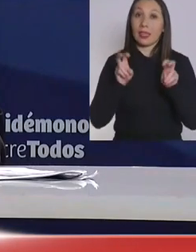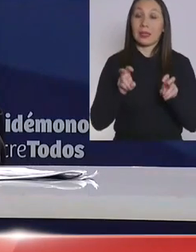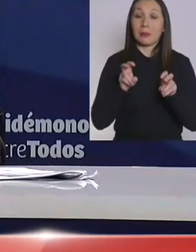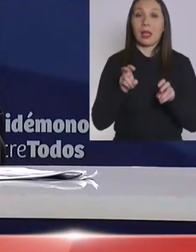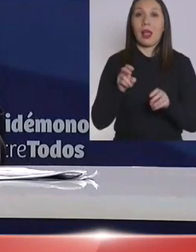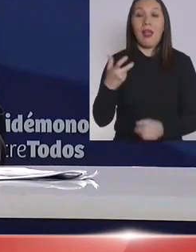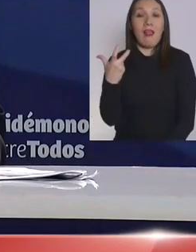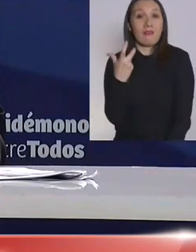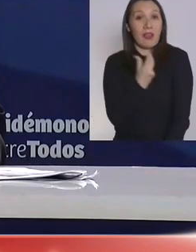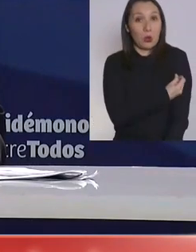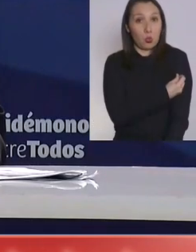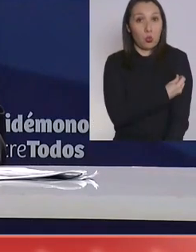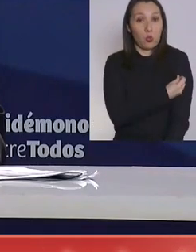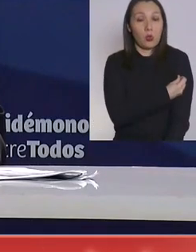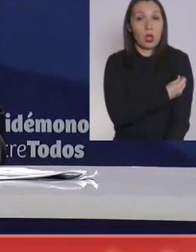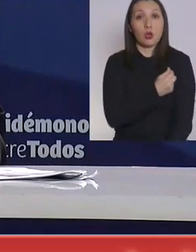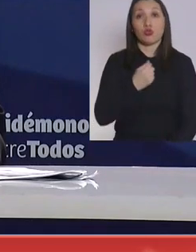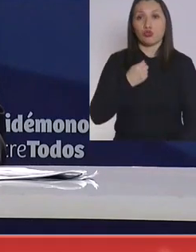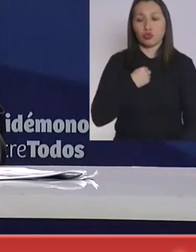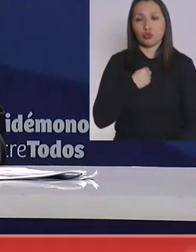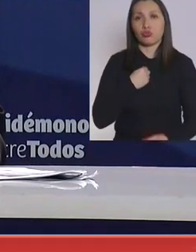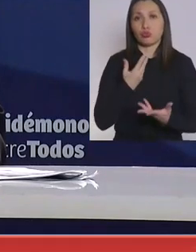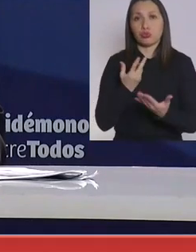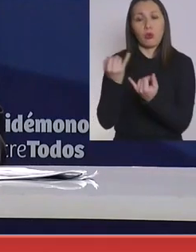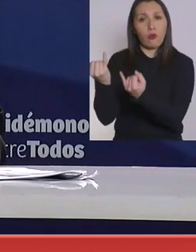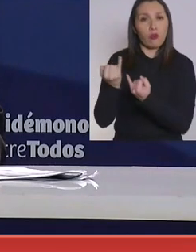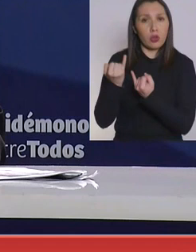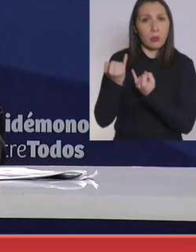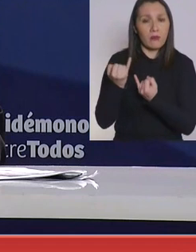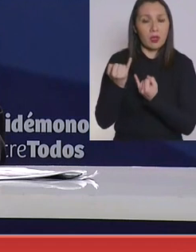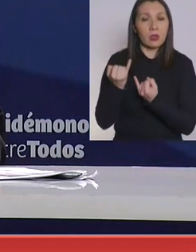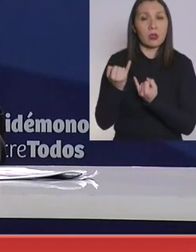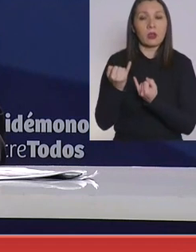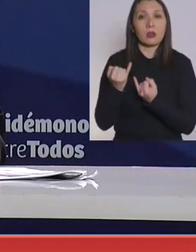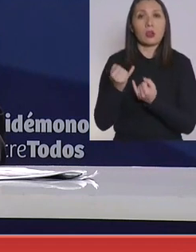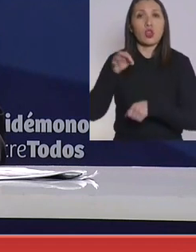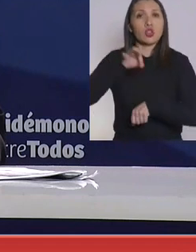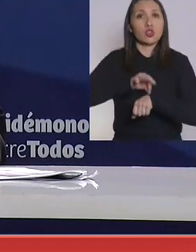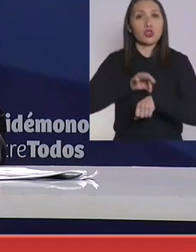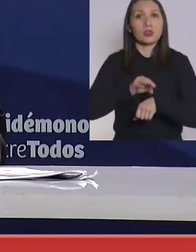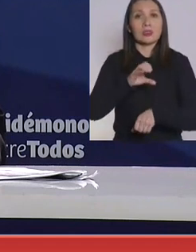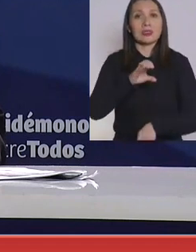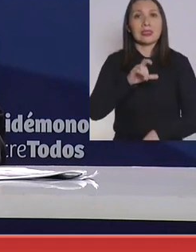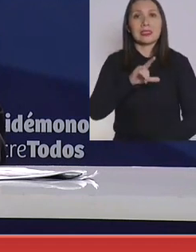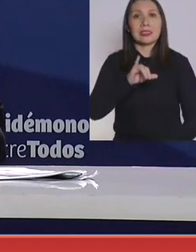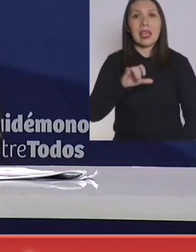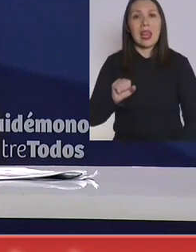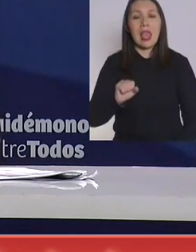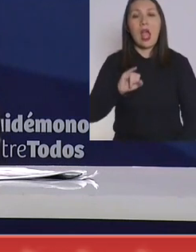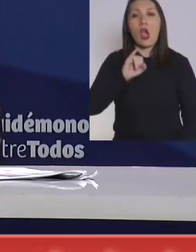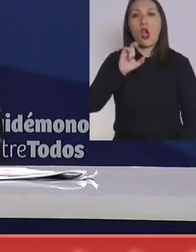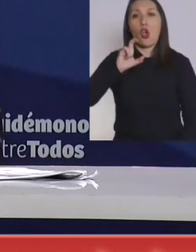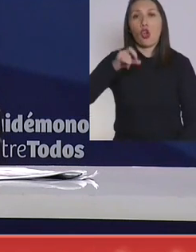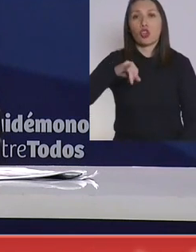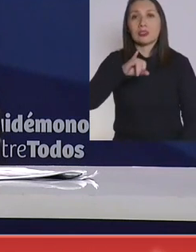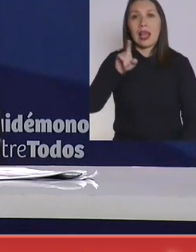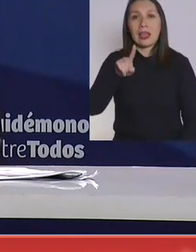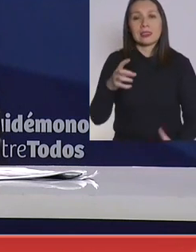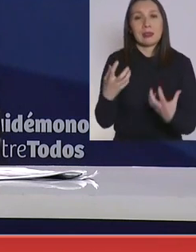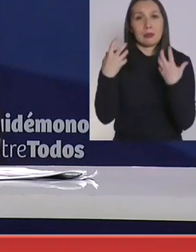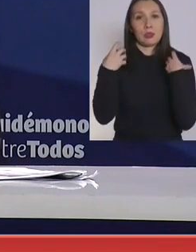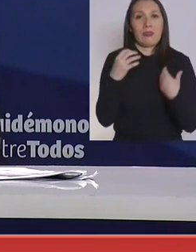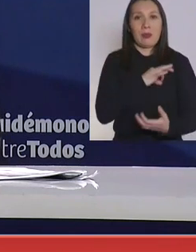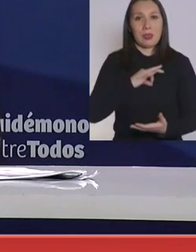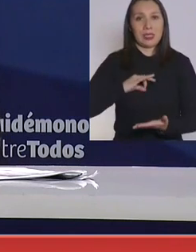al tema de la vacuna, yo me he hecho informar por la doctora Cecilia González, que está a cargo de este tema en el Ministerio de